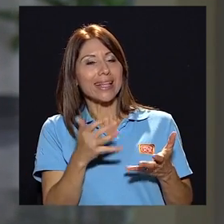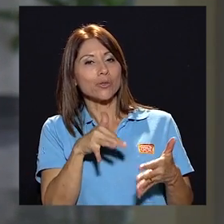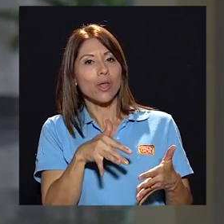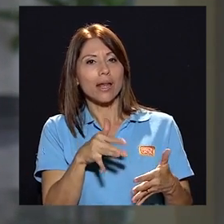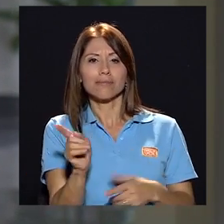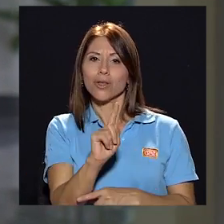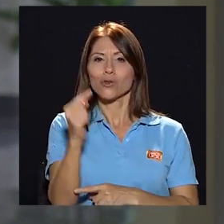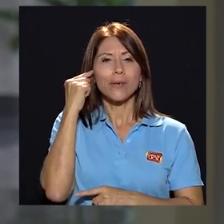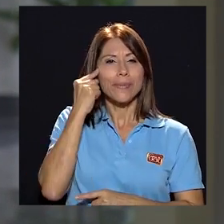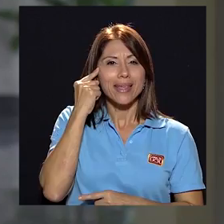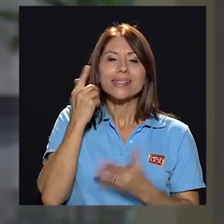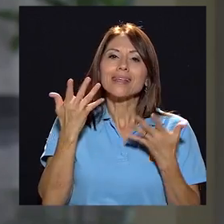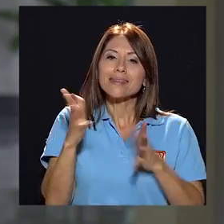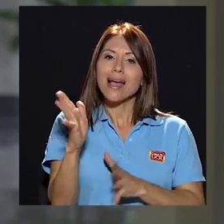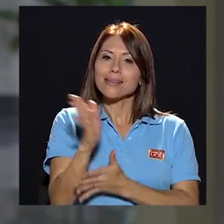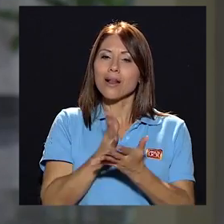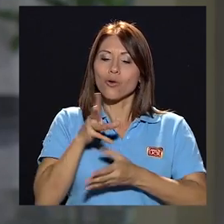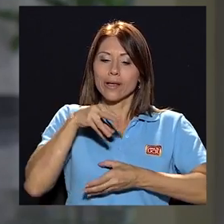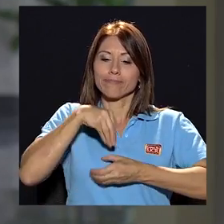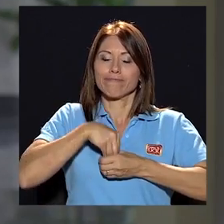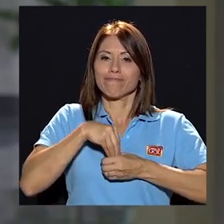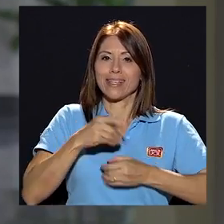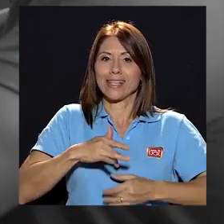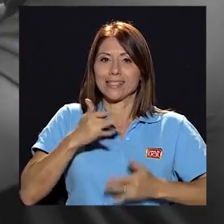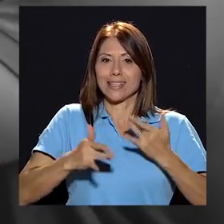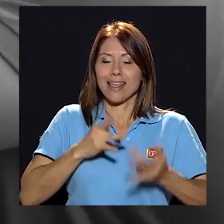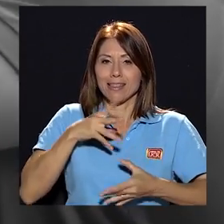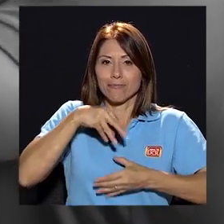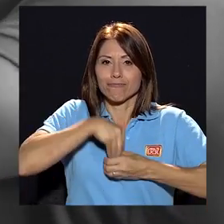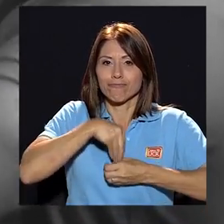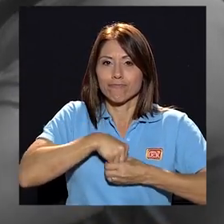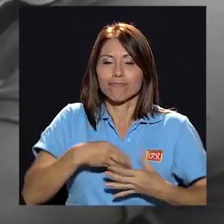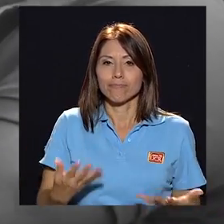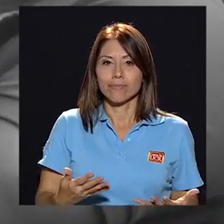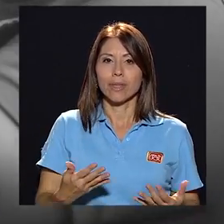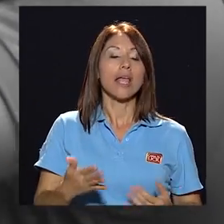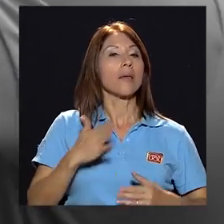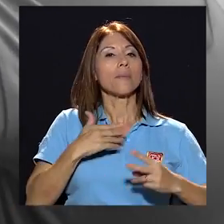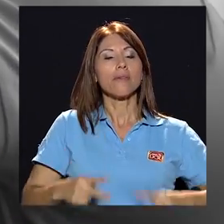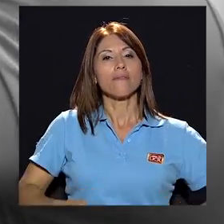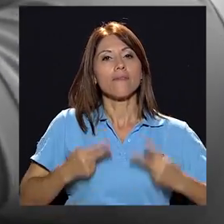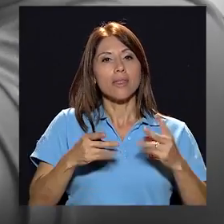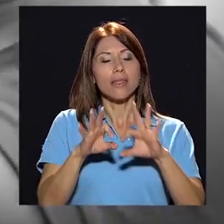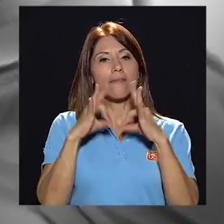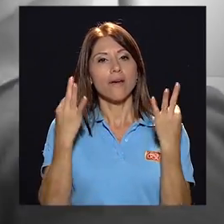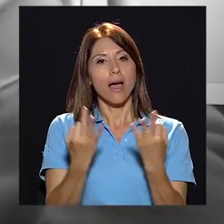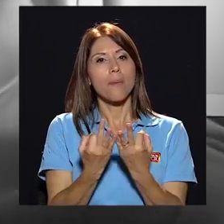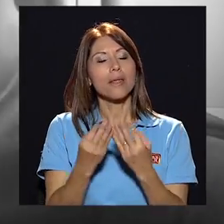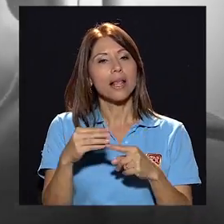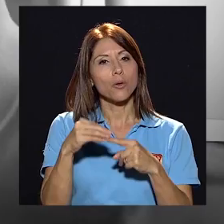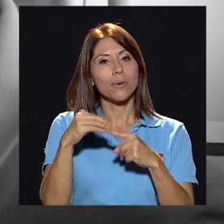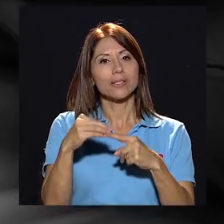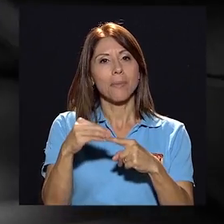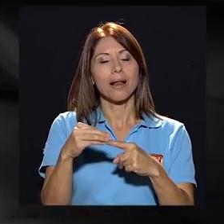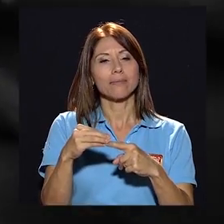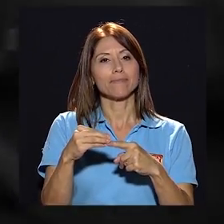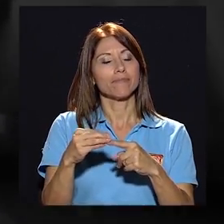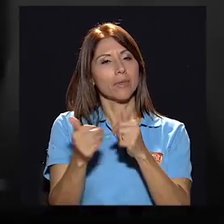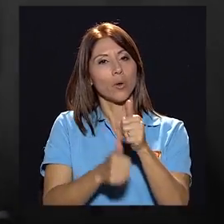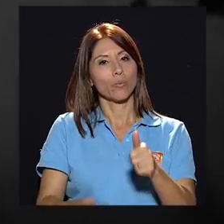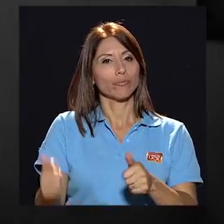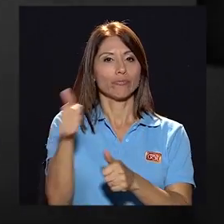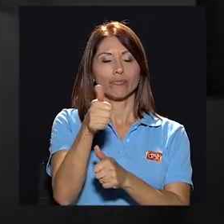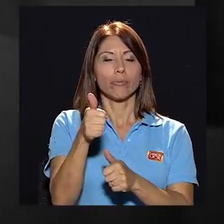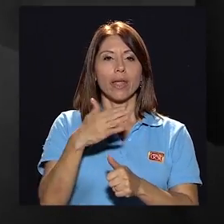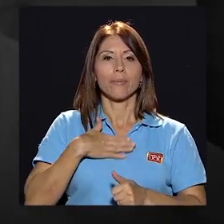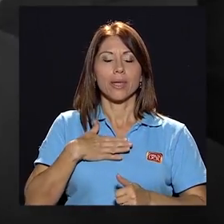y eso no se piensa, eso ya se trae, se siente. Es un sentimiento. Bueno, mi vida de familia es lo principal y